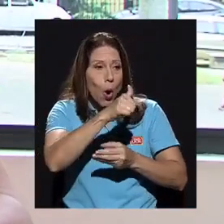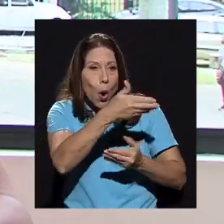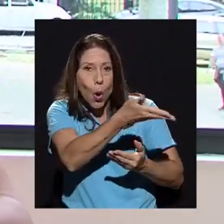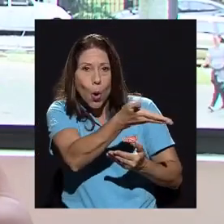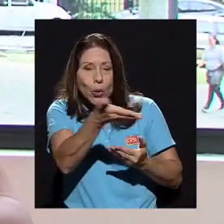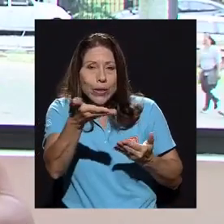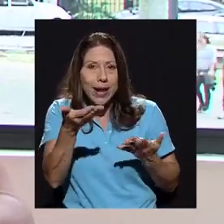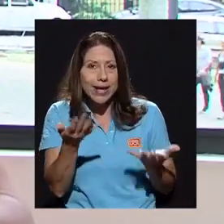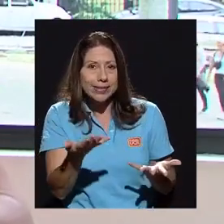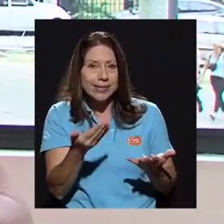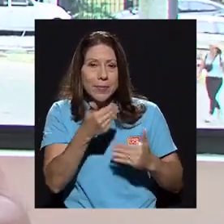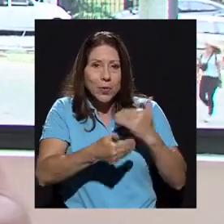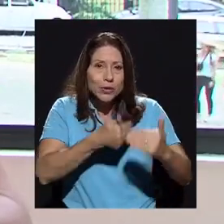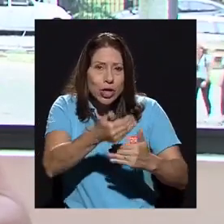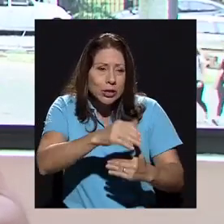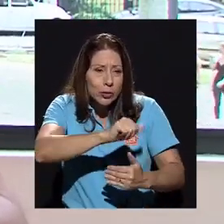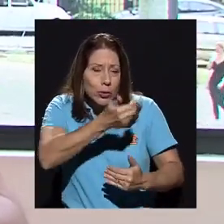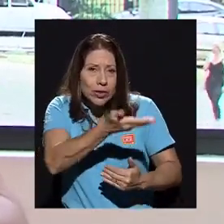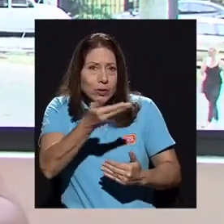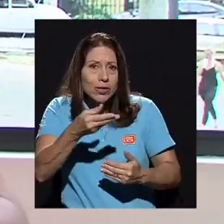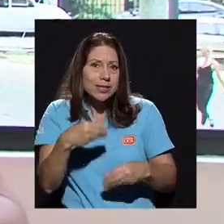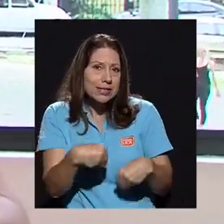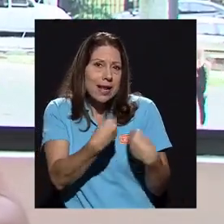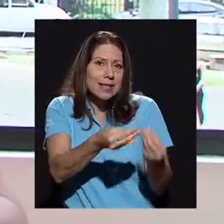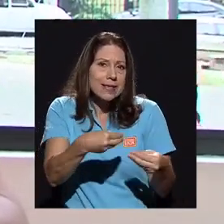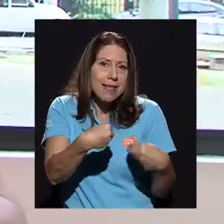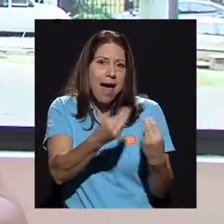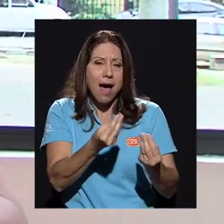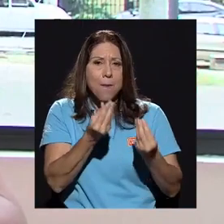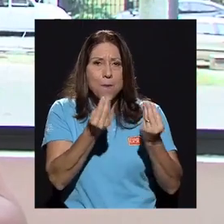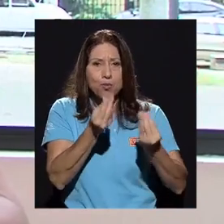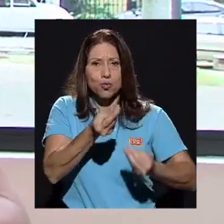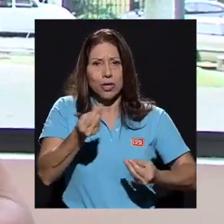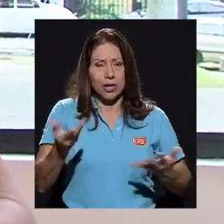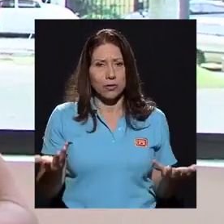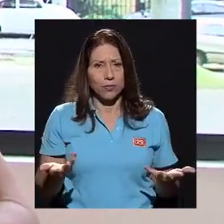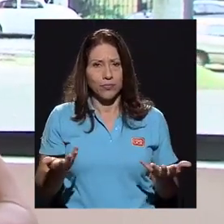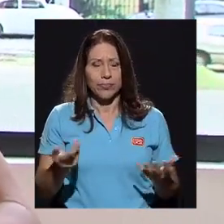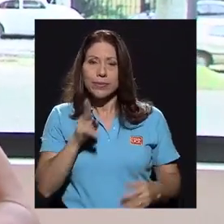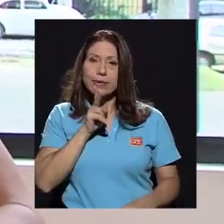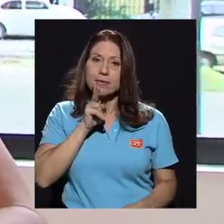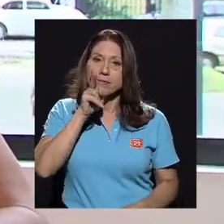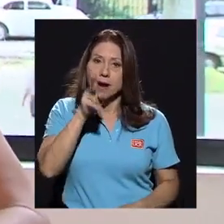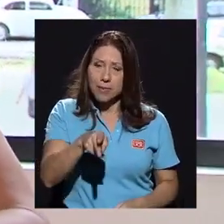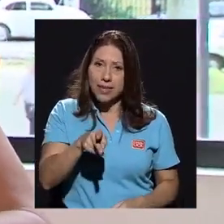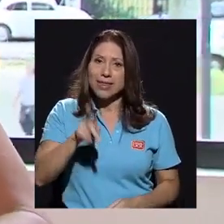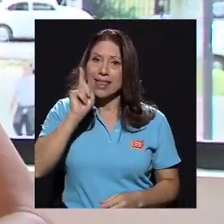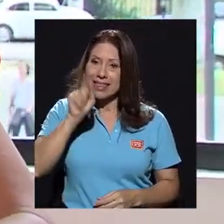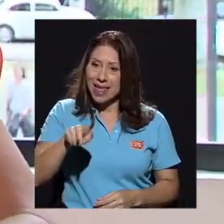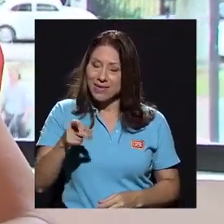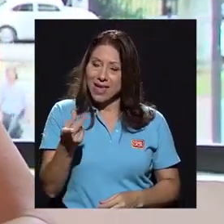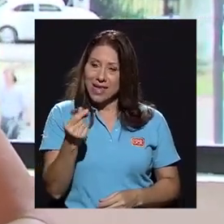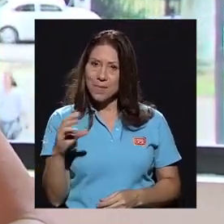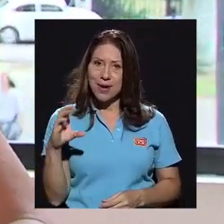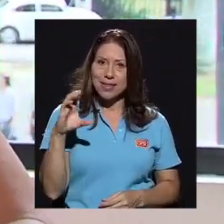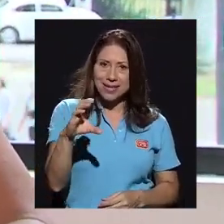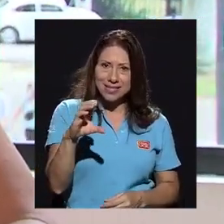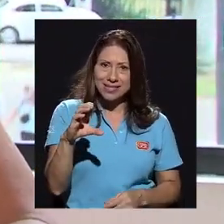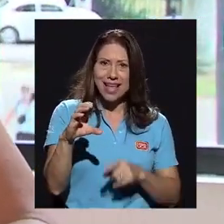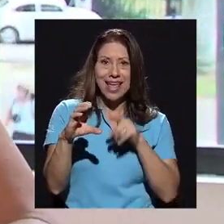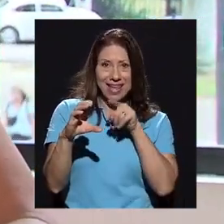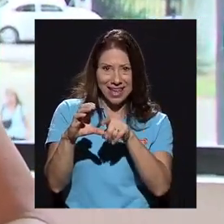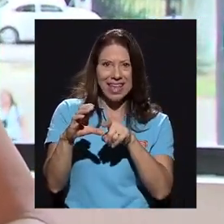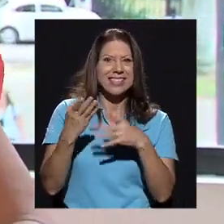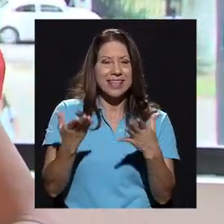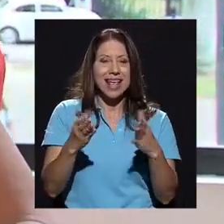instancias y otros procesos a los que se les da mucho dinero, ¿verdad? En lo que realmente tiene que invertirse, que es la